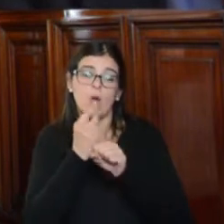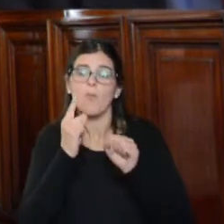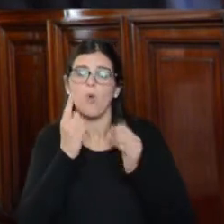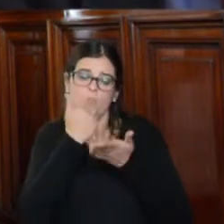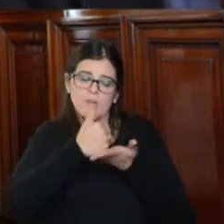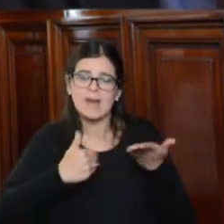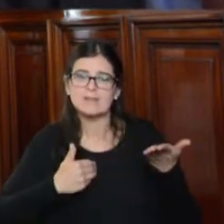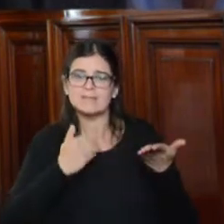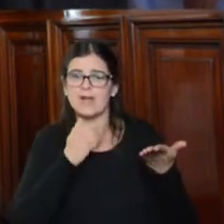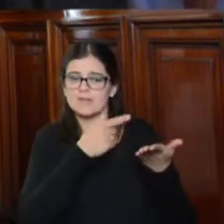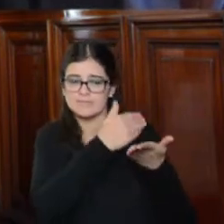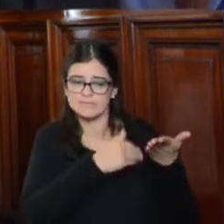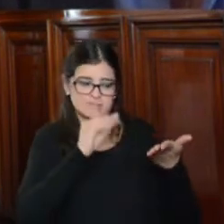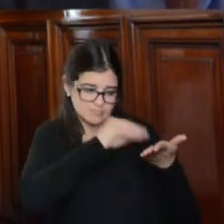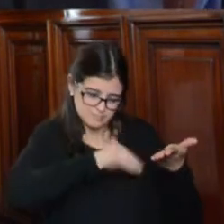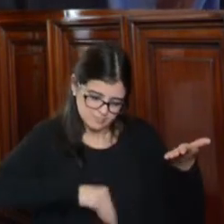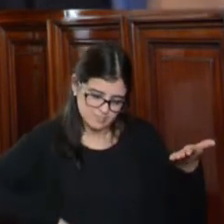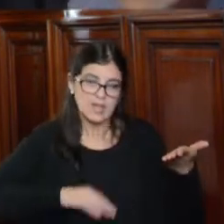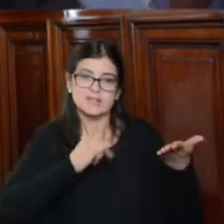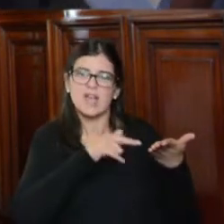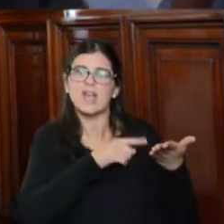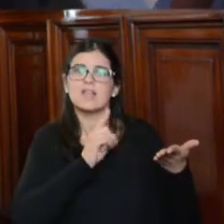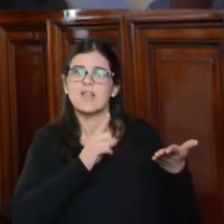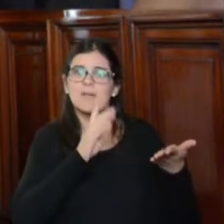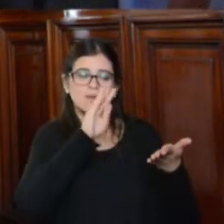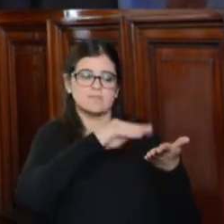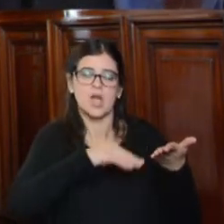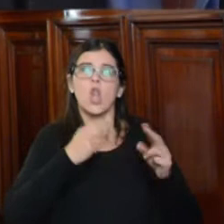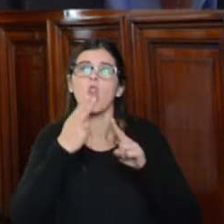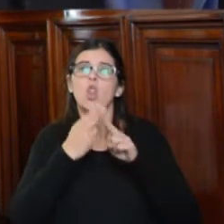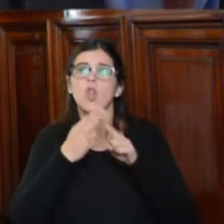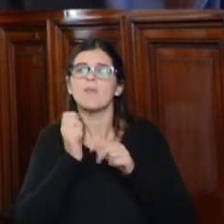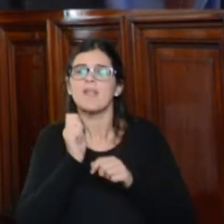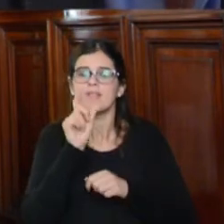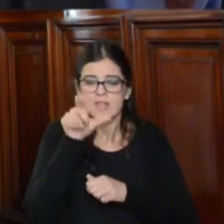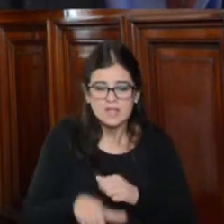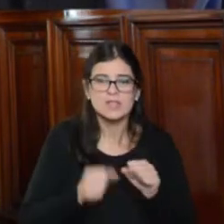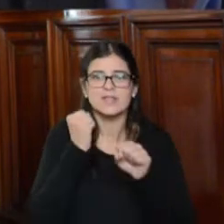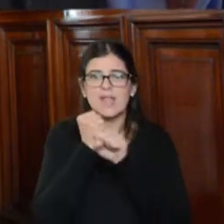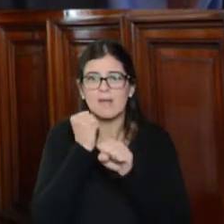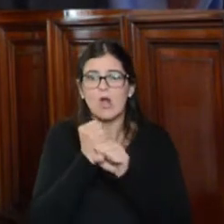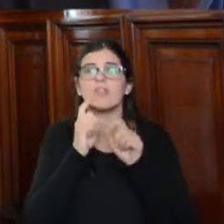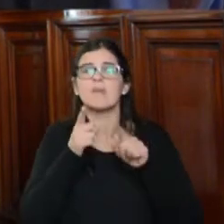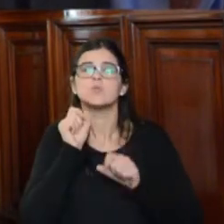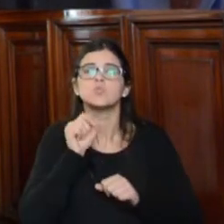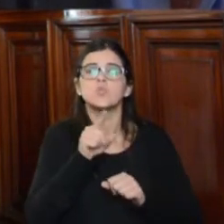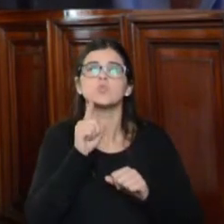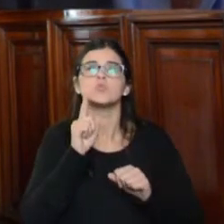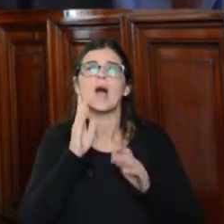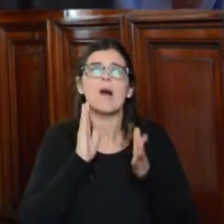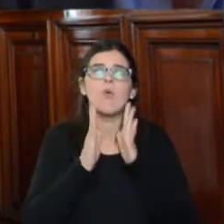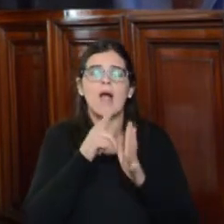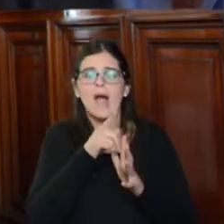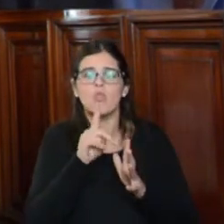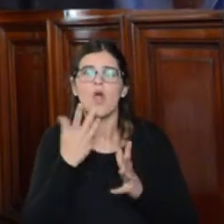negra, en un registro en el cual se deben asentar los nombres de los trabajadores y de sus abogados patrocinantes